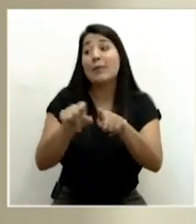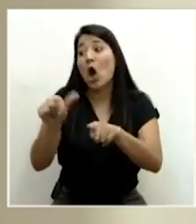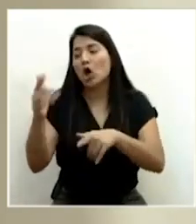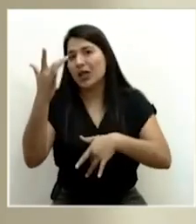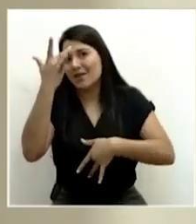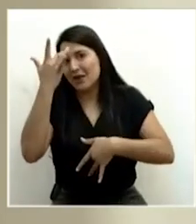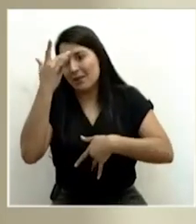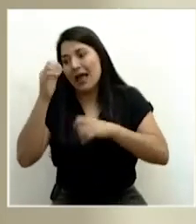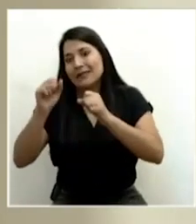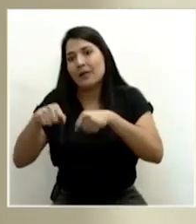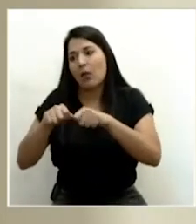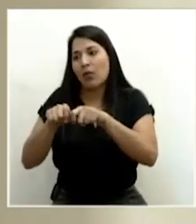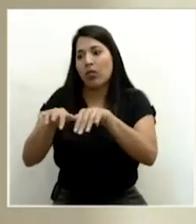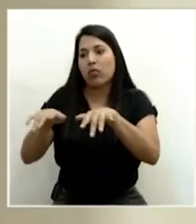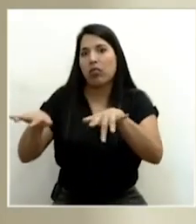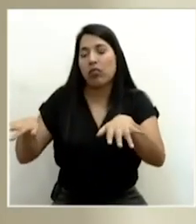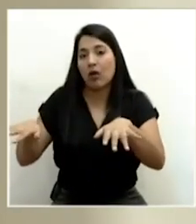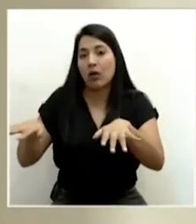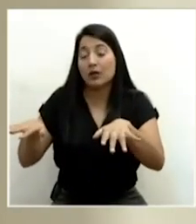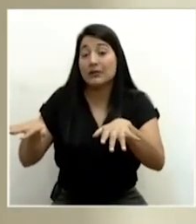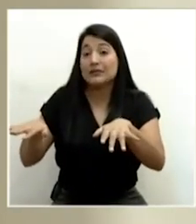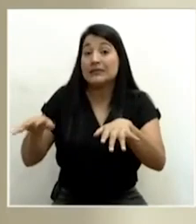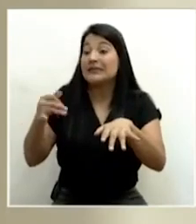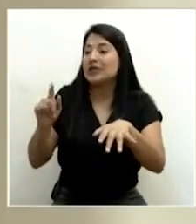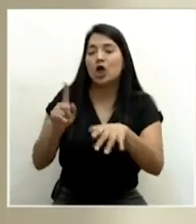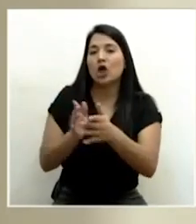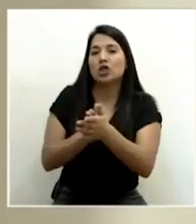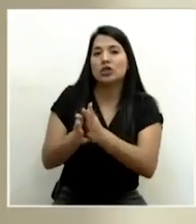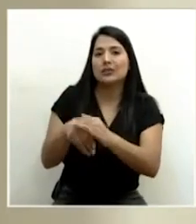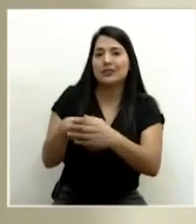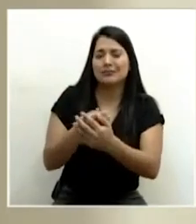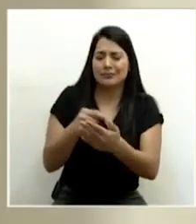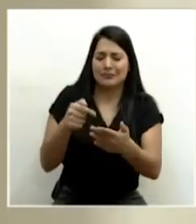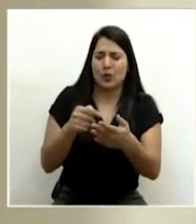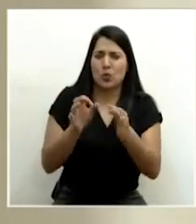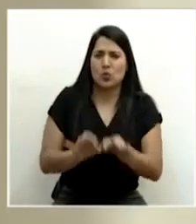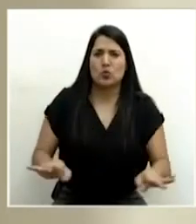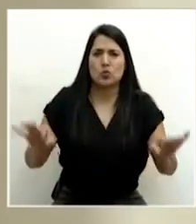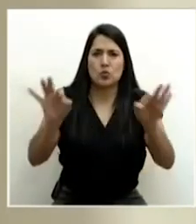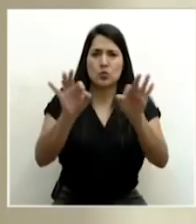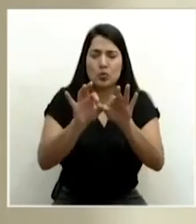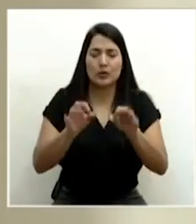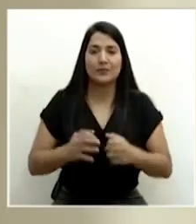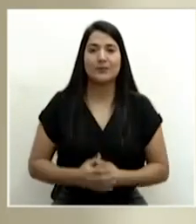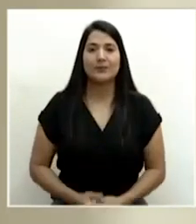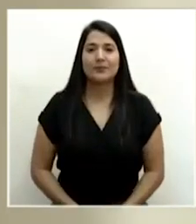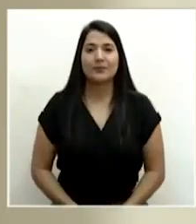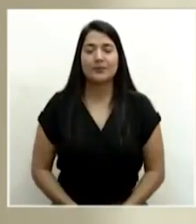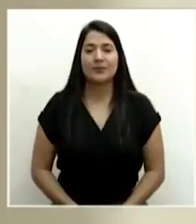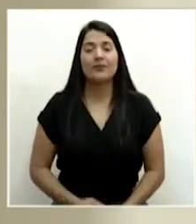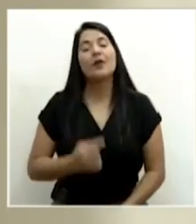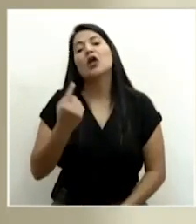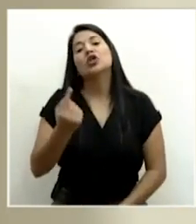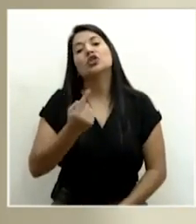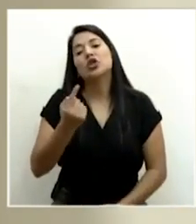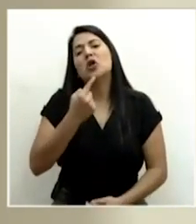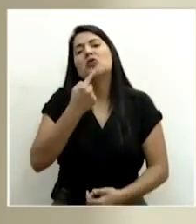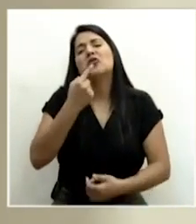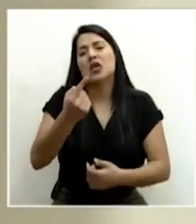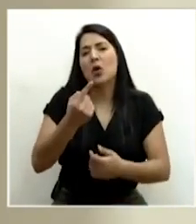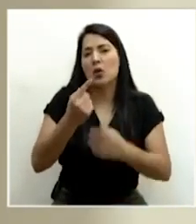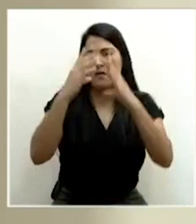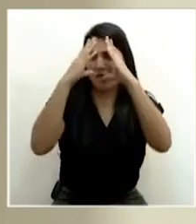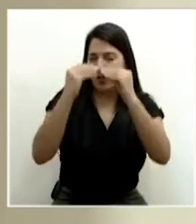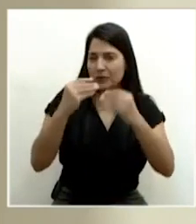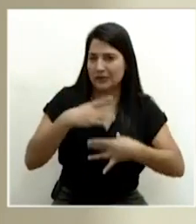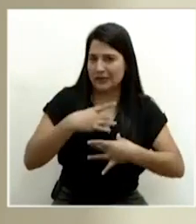persona y donde el lavado de manos es esencial. Y doy nada más una estadística muy interesante.